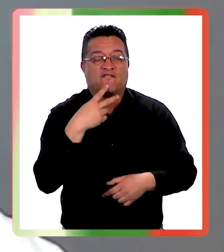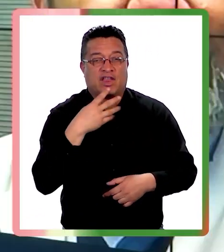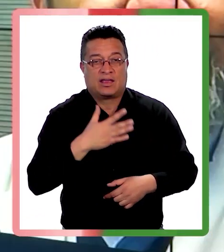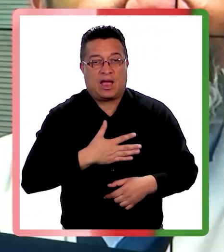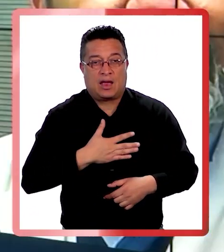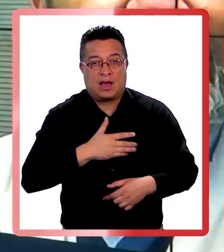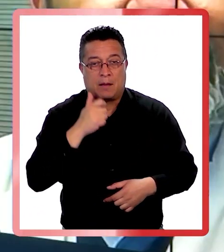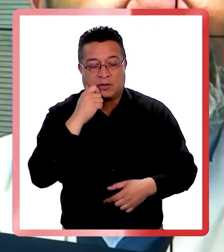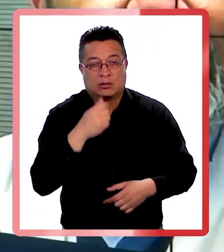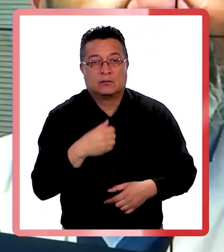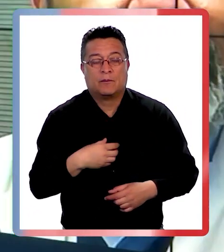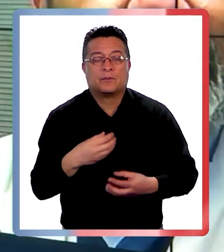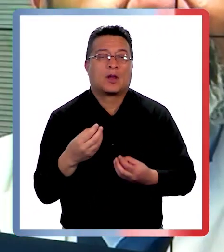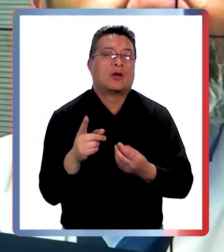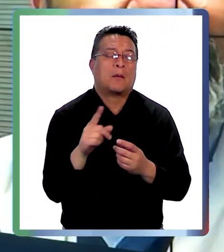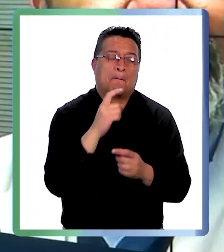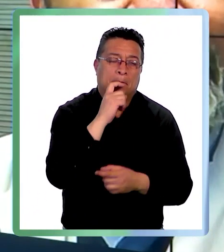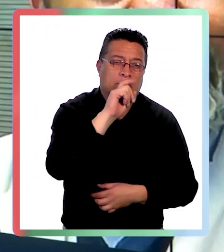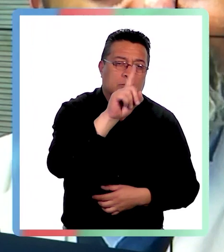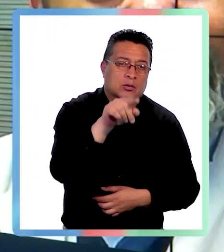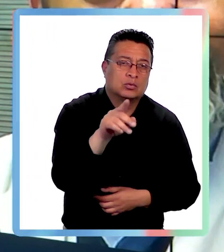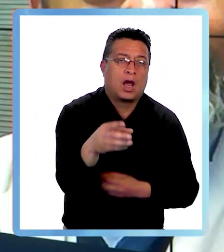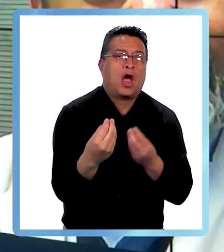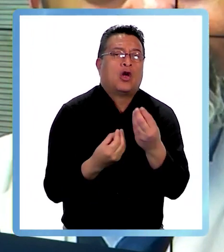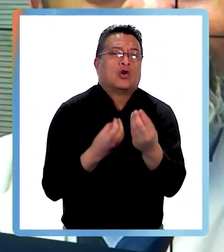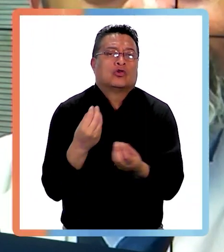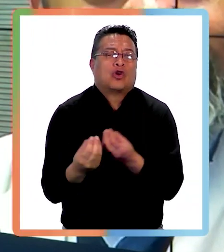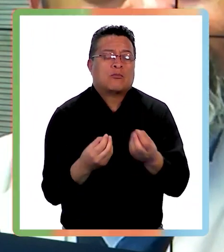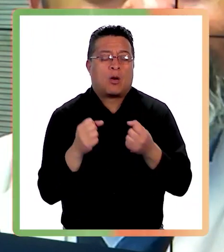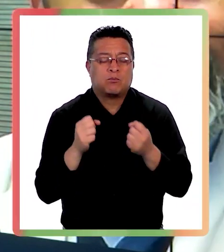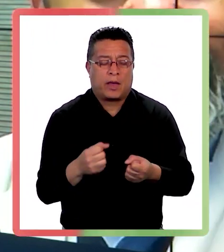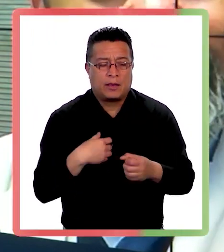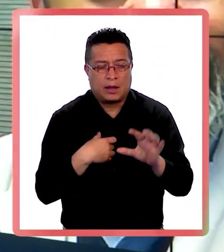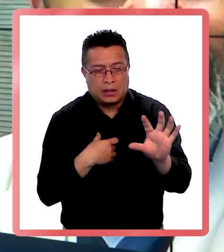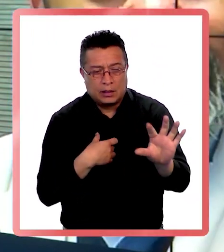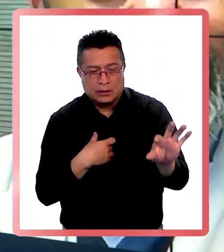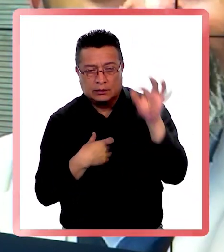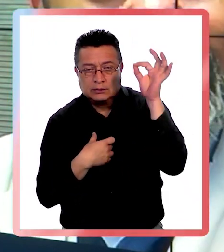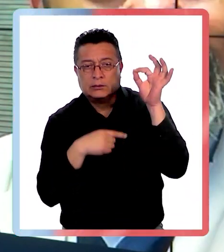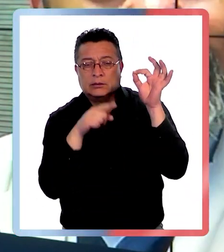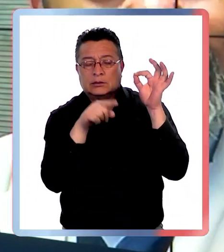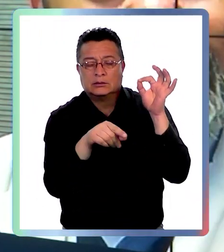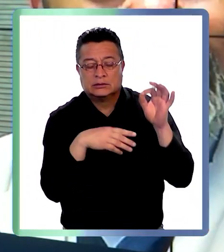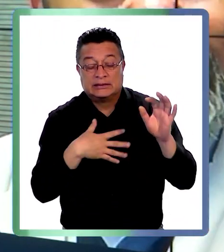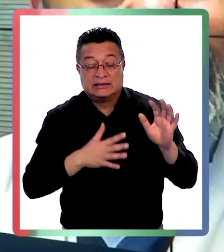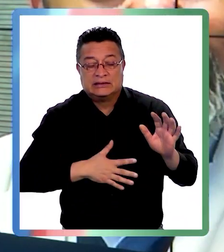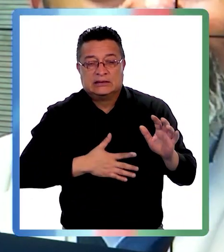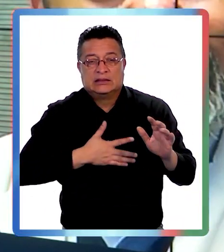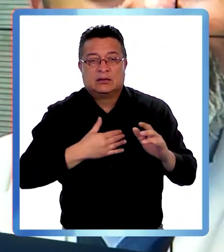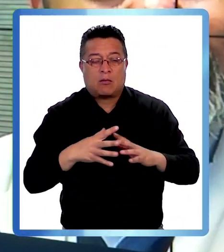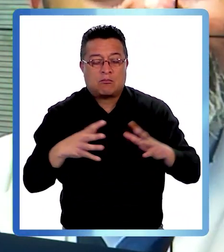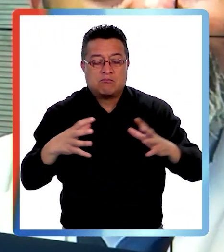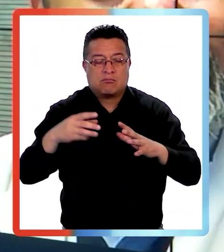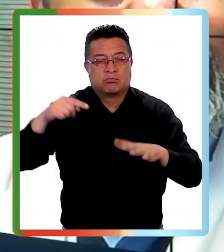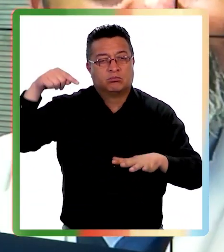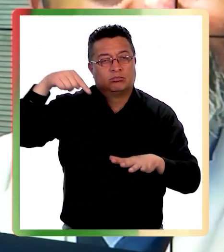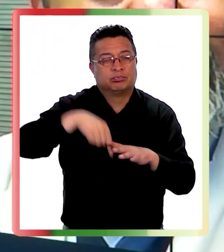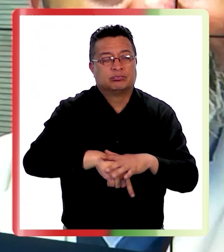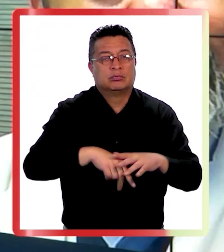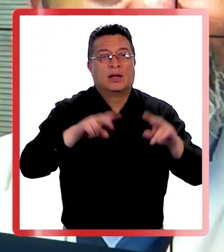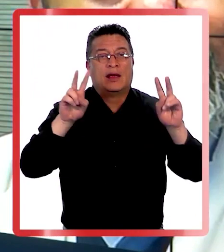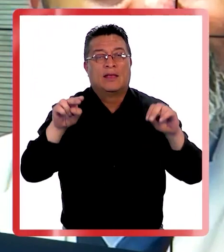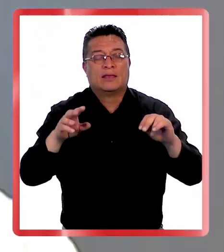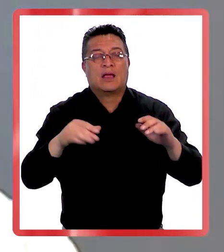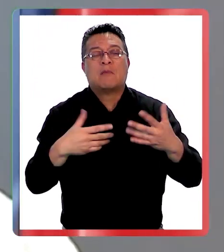persona. ¿Cómo también nos podemos dar cuenta de que estos síntomas de depresión se agudizan con respecto a la